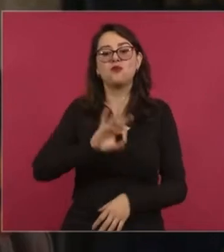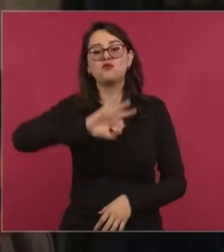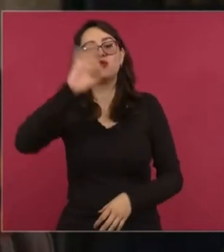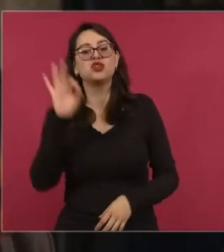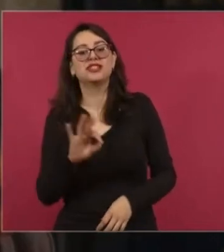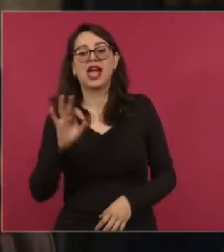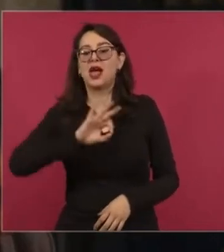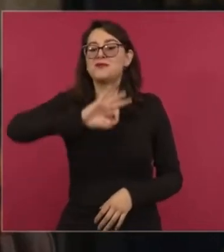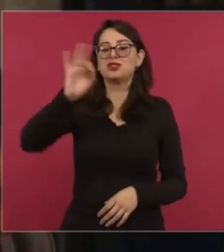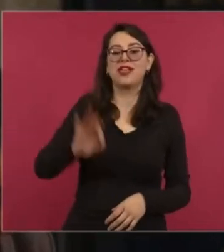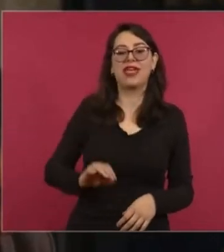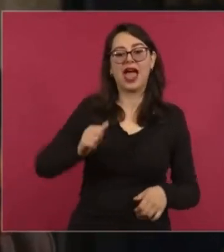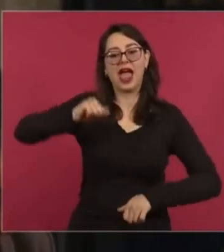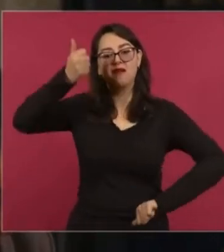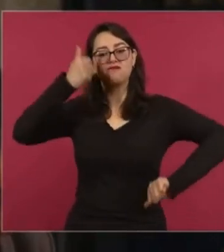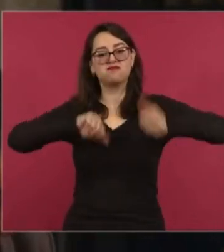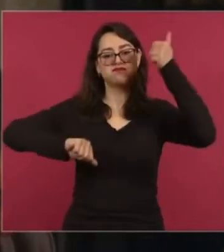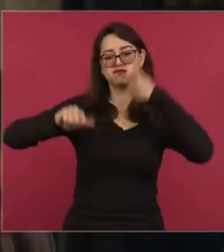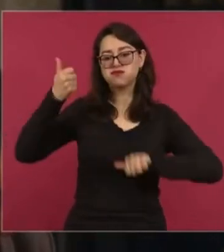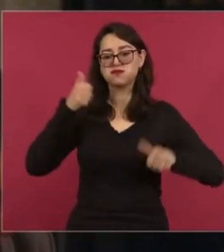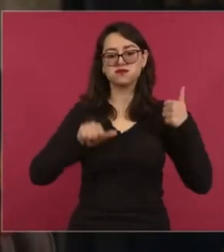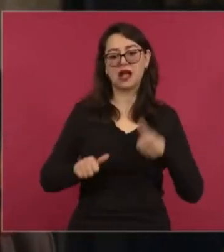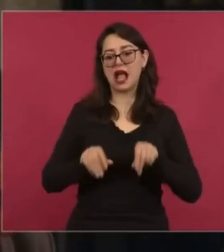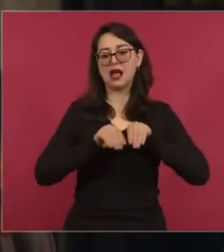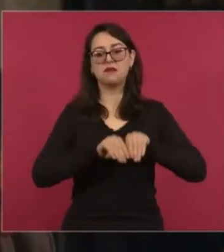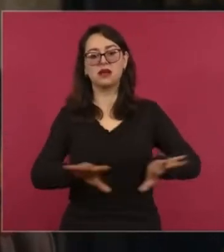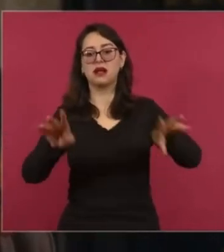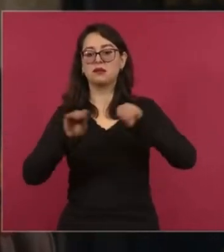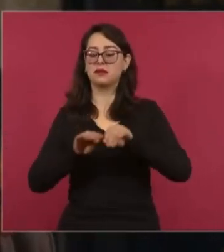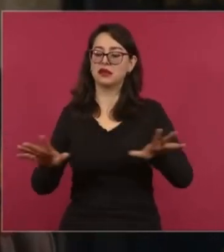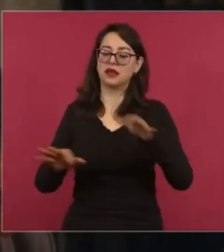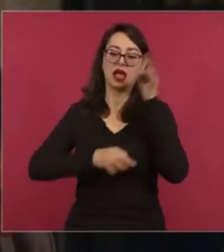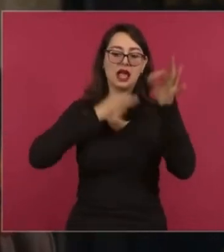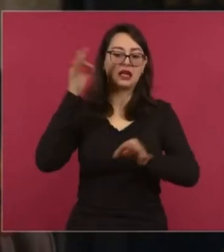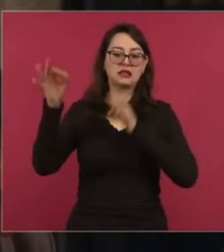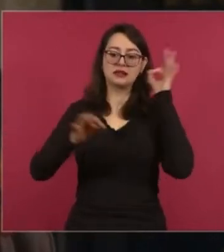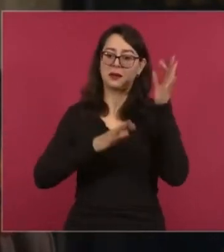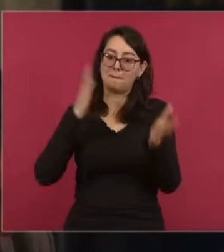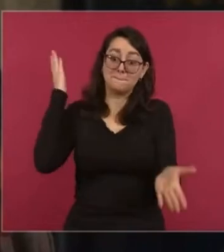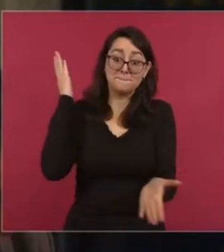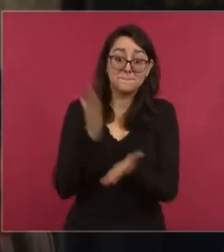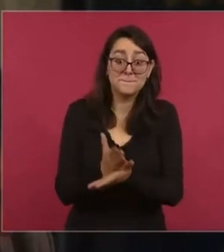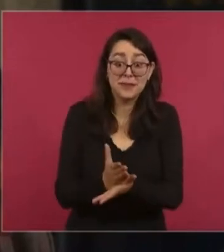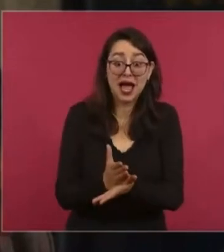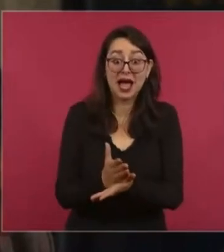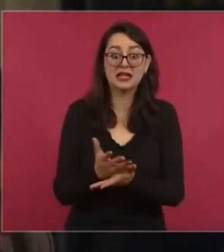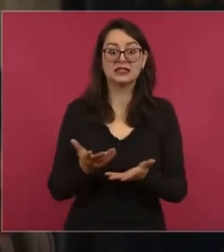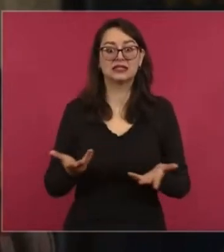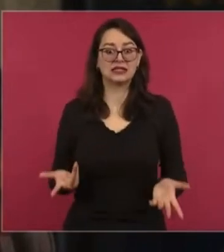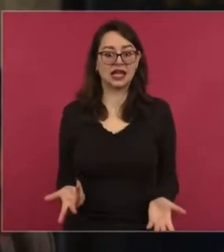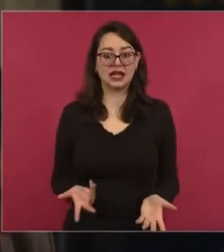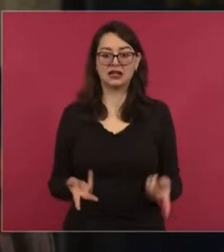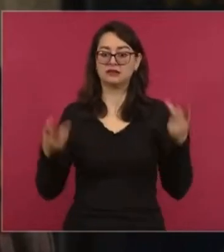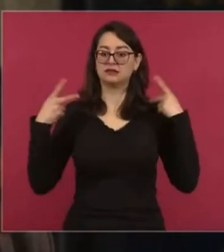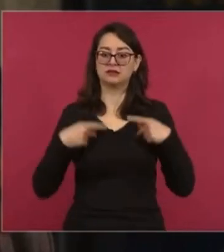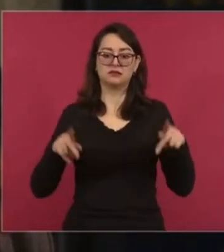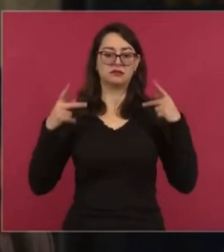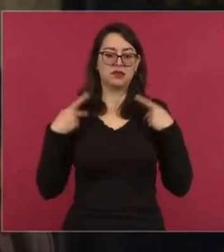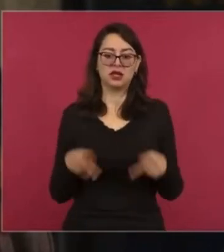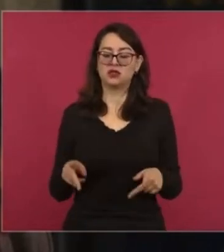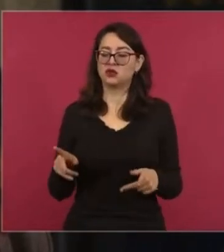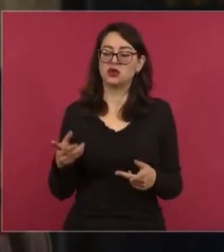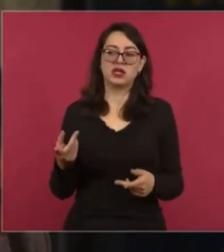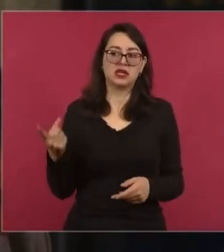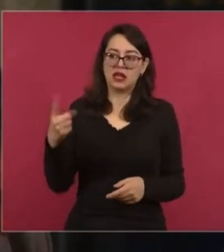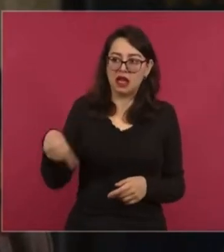charlatanes que con la gente que los ve creen que van a quedar hermosas y no se dan cuenta que no son médicos,